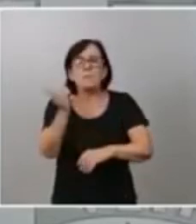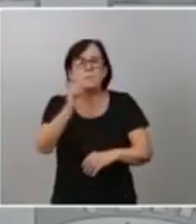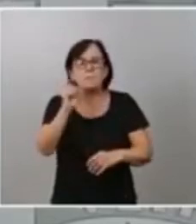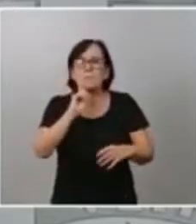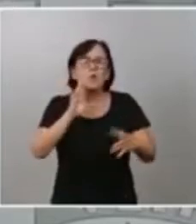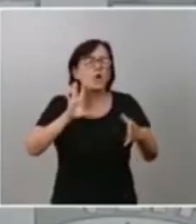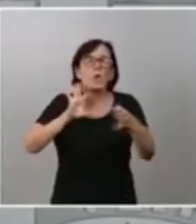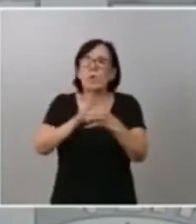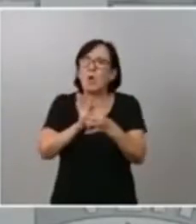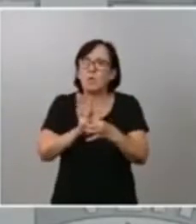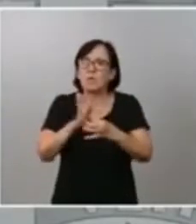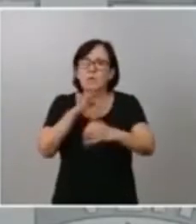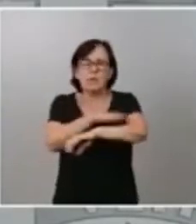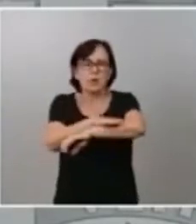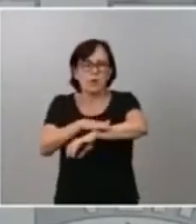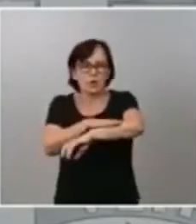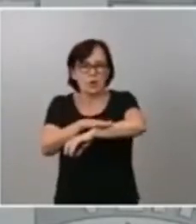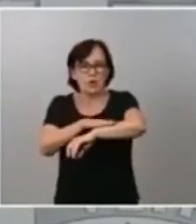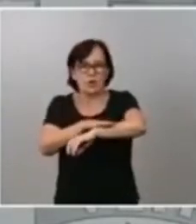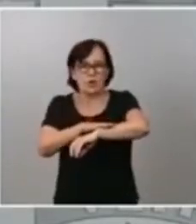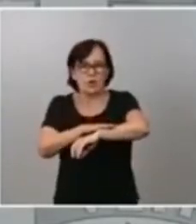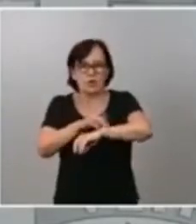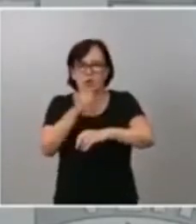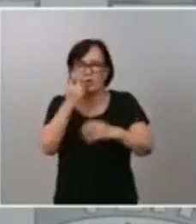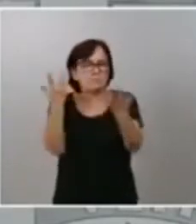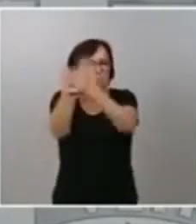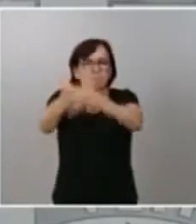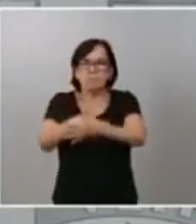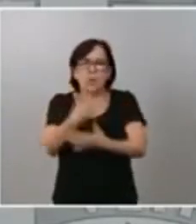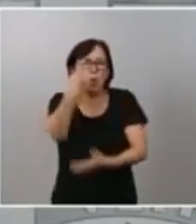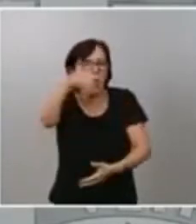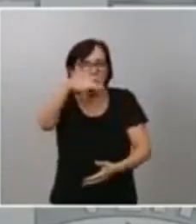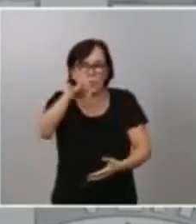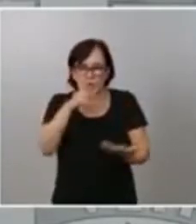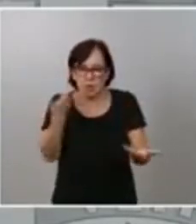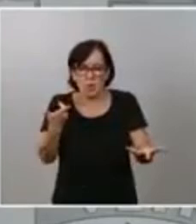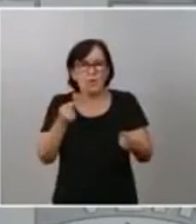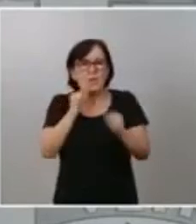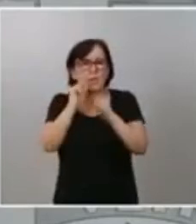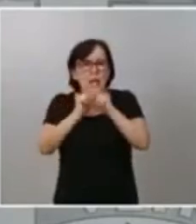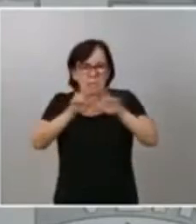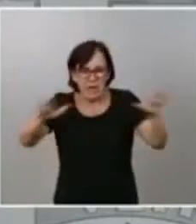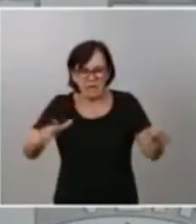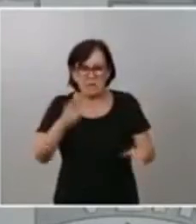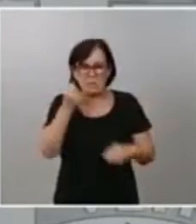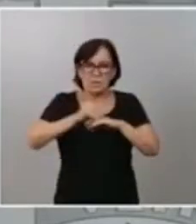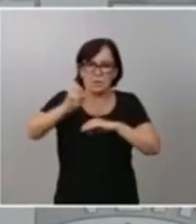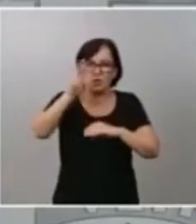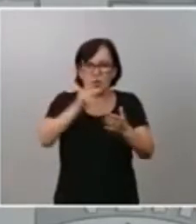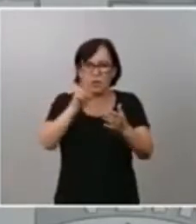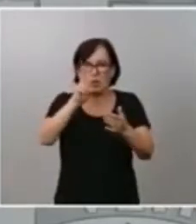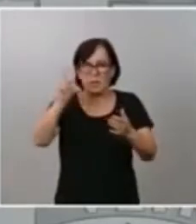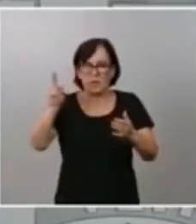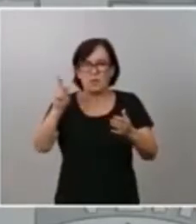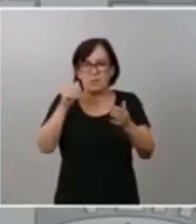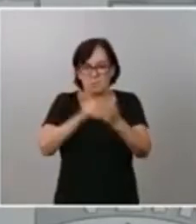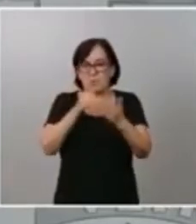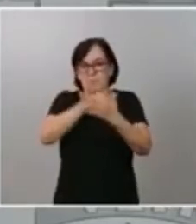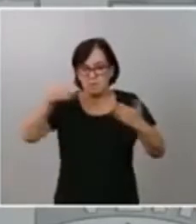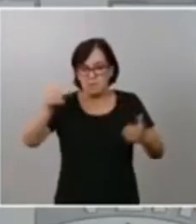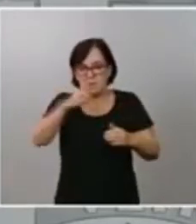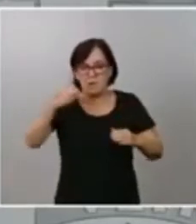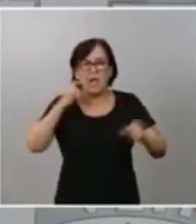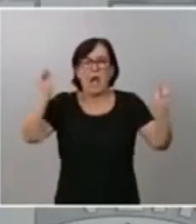gobierno hasta incluso monocolor enfrentarse a una pandemia como la que nos hemos enfrentado movilizar 200.000 millones de euros aprobar un ingreso mínimo vital